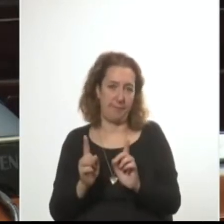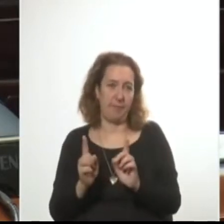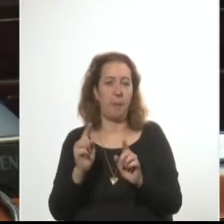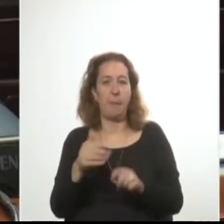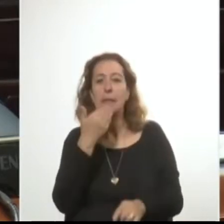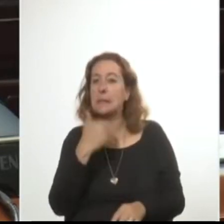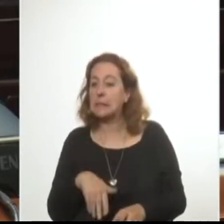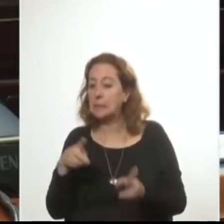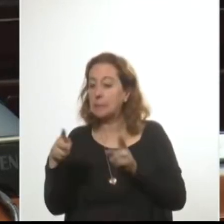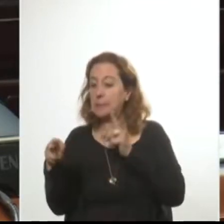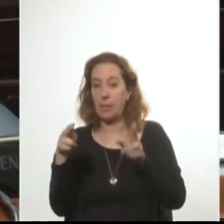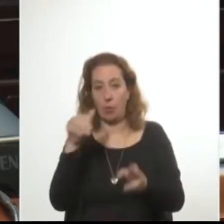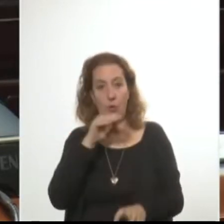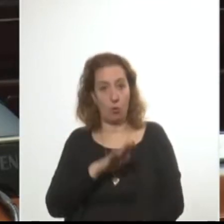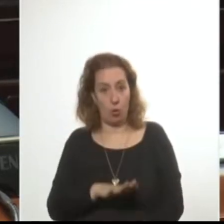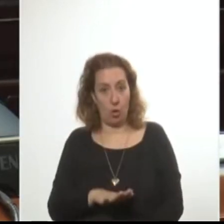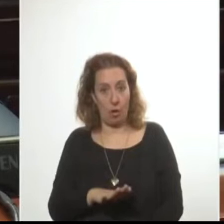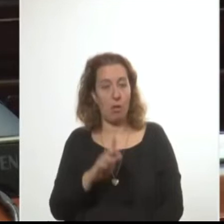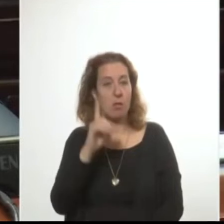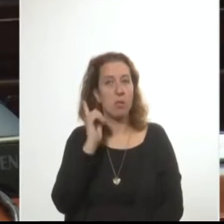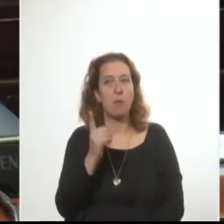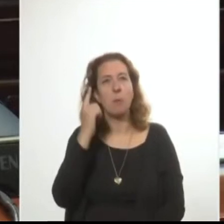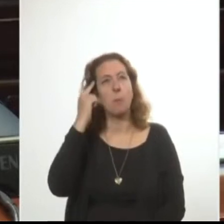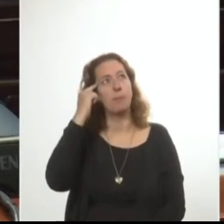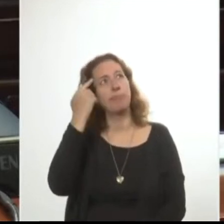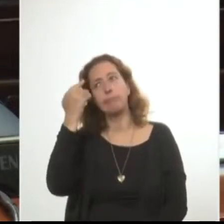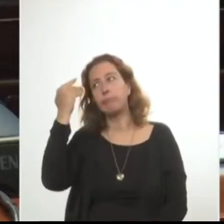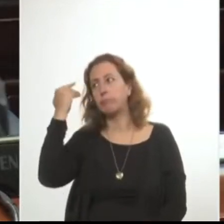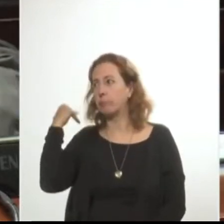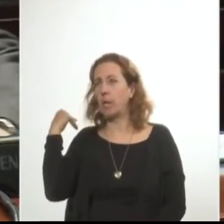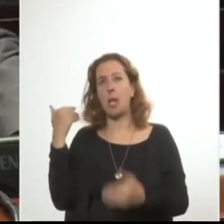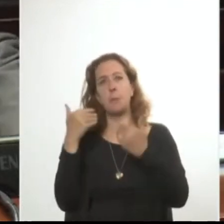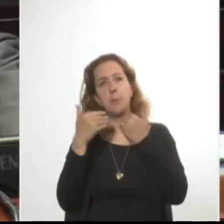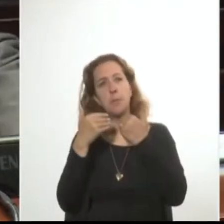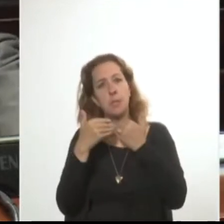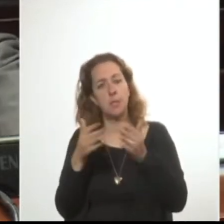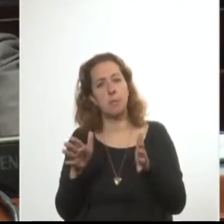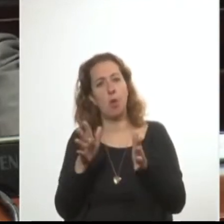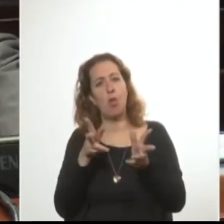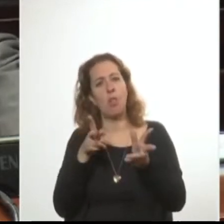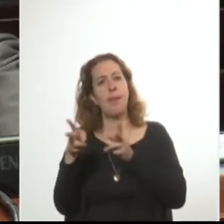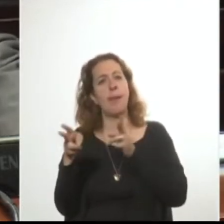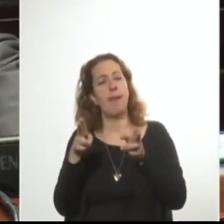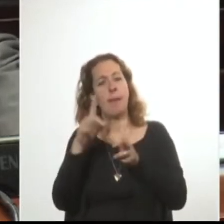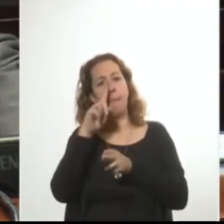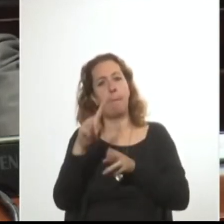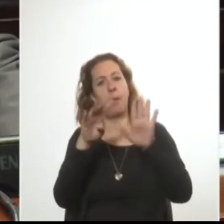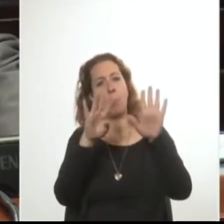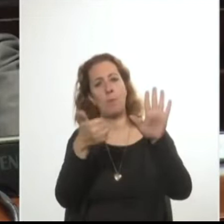este periodo de la historia, debemos remontarnos a comienzos de la década del 60,